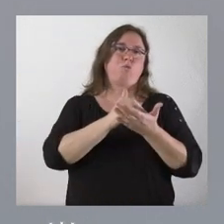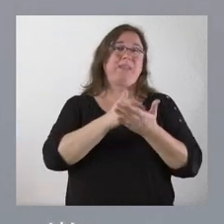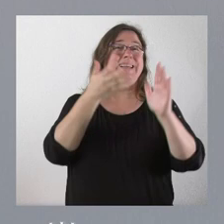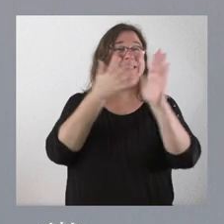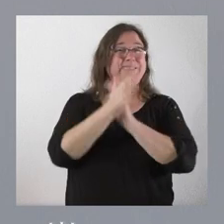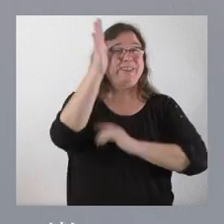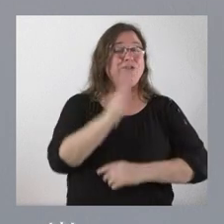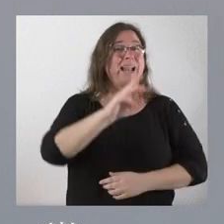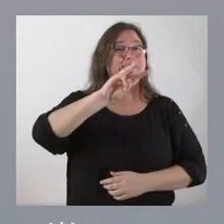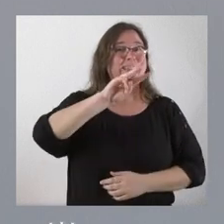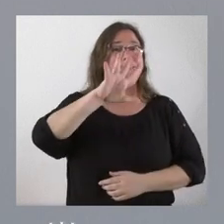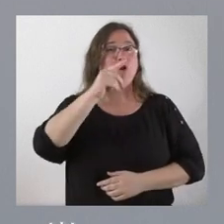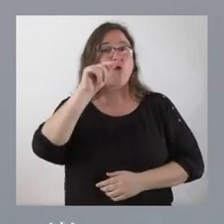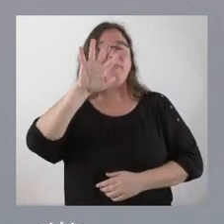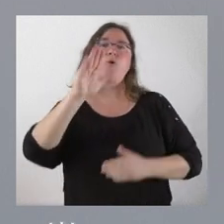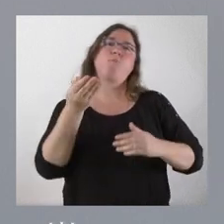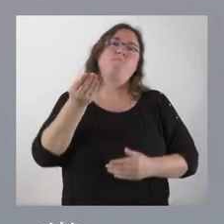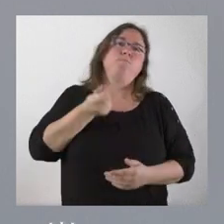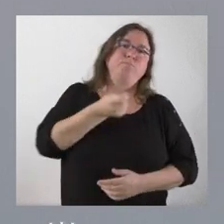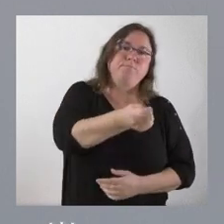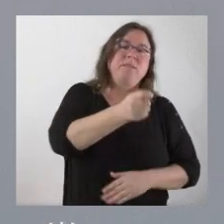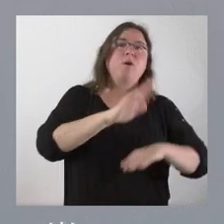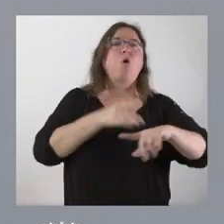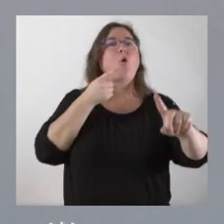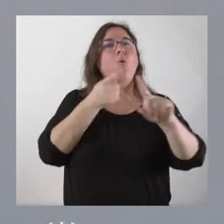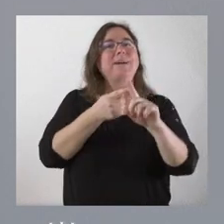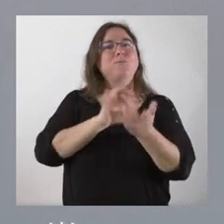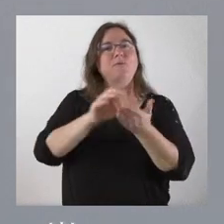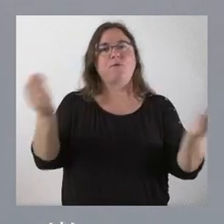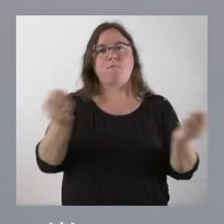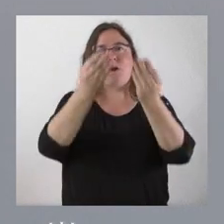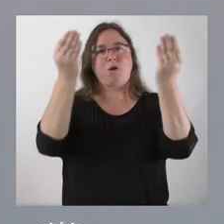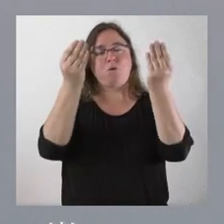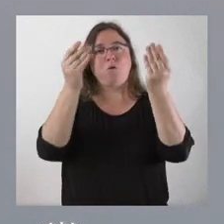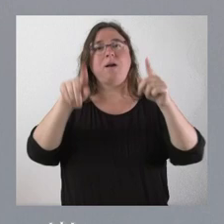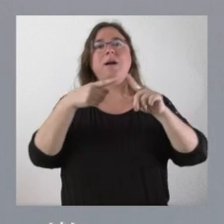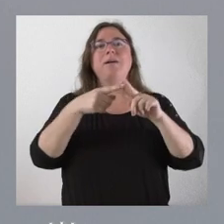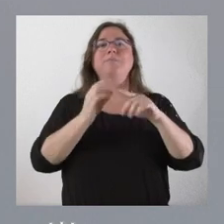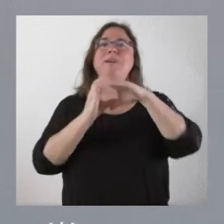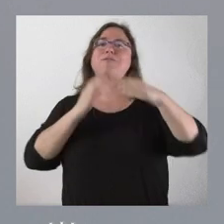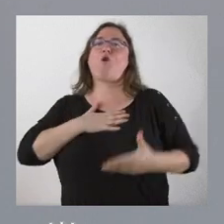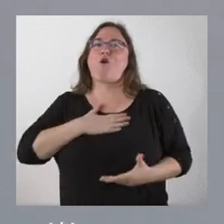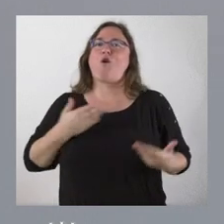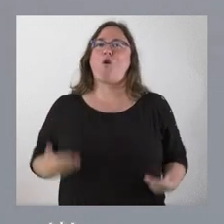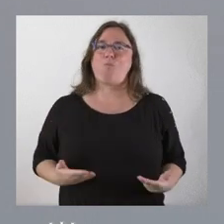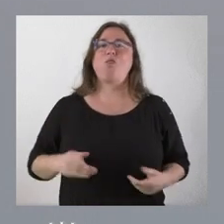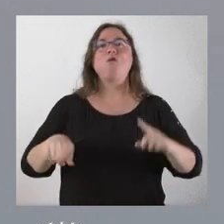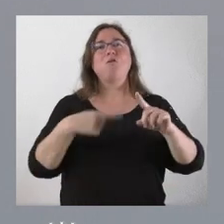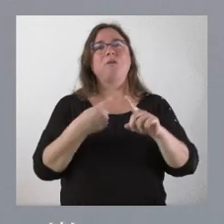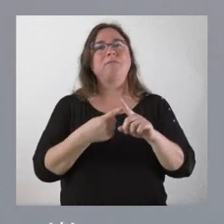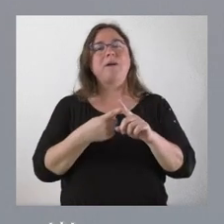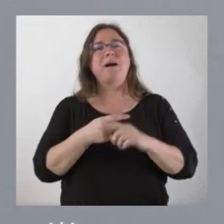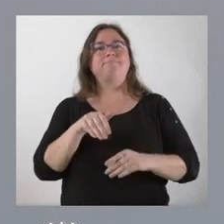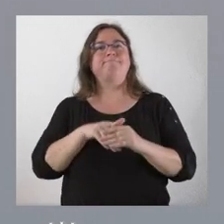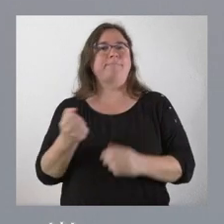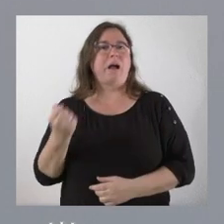,5 millones de euros, en el objetivo de mejorar la calidad del servicio, el confort de los viajeros y aplicar medidas de eficiencia energética y